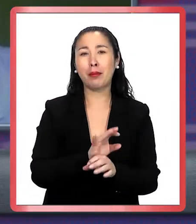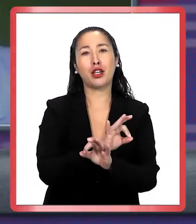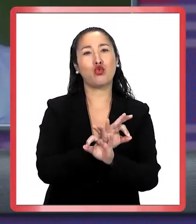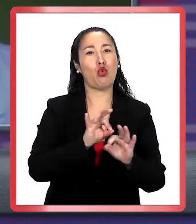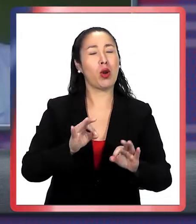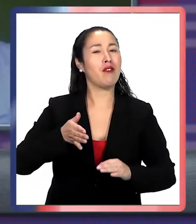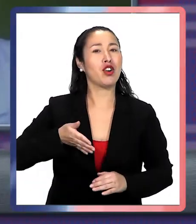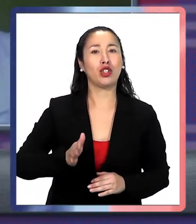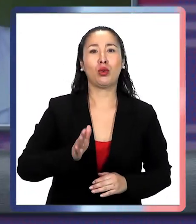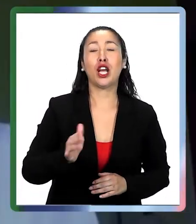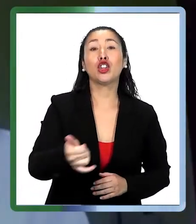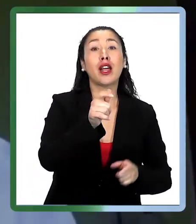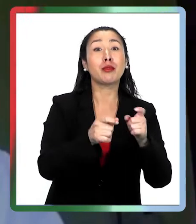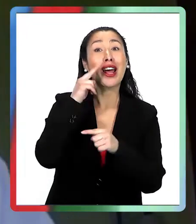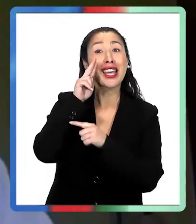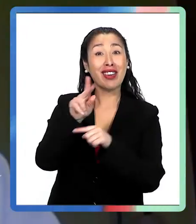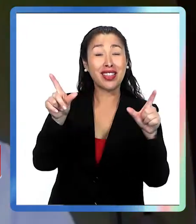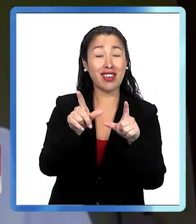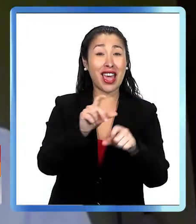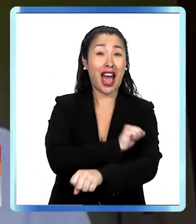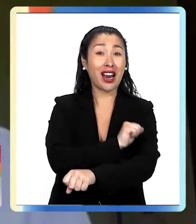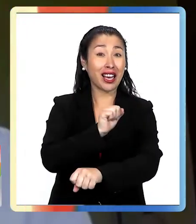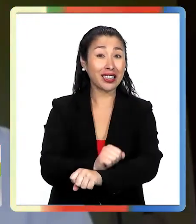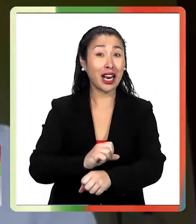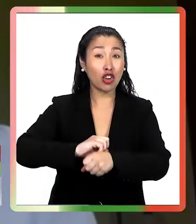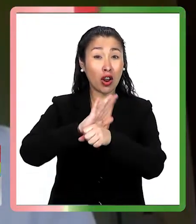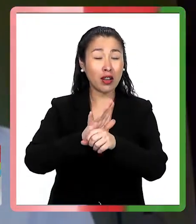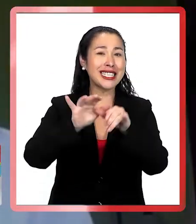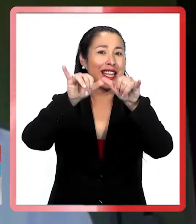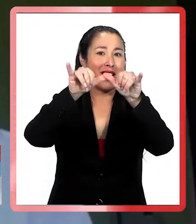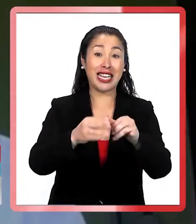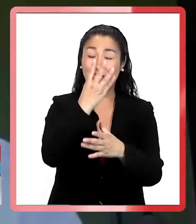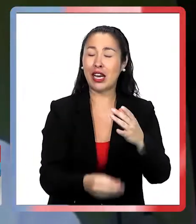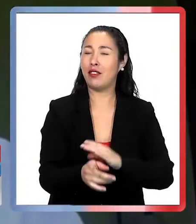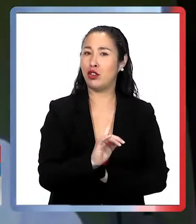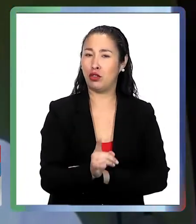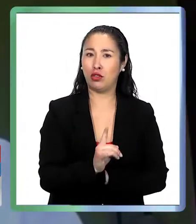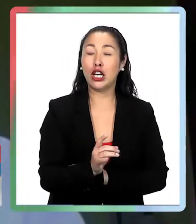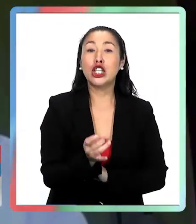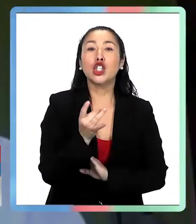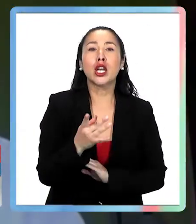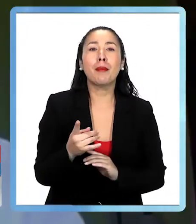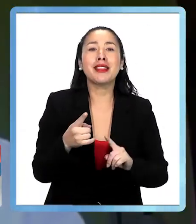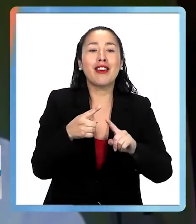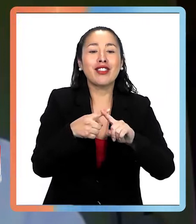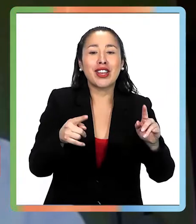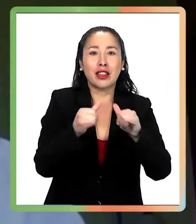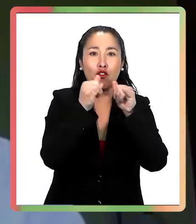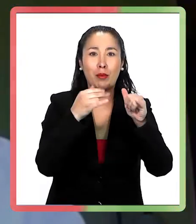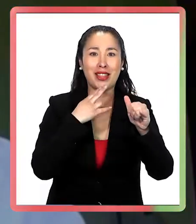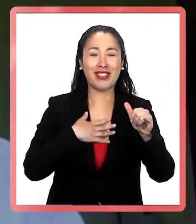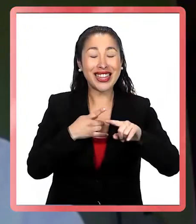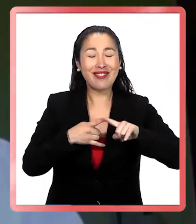pandemia. Tus telespectadores de Arcatel tienen que saber que la pandemia llegó para quedarse. Entonces es simplemente un diferente